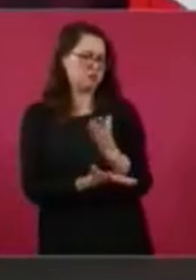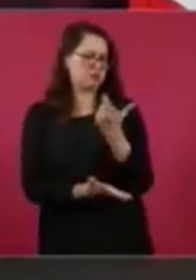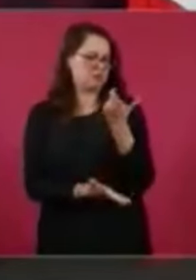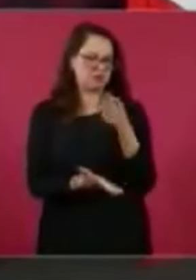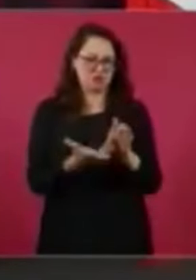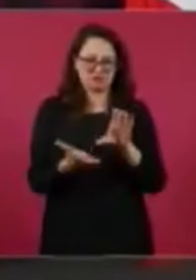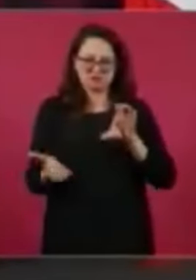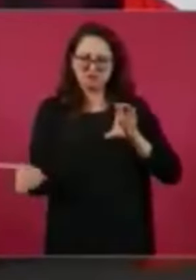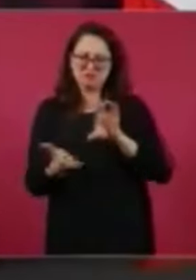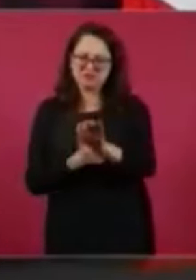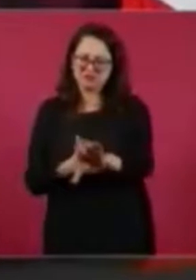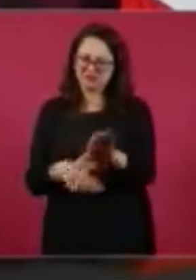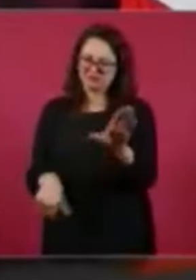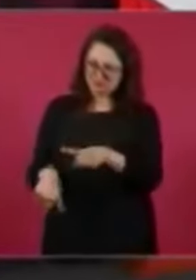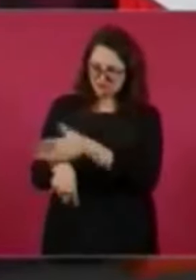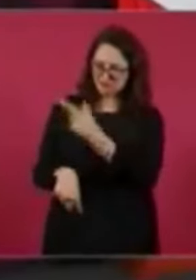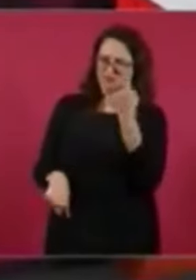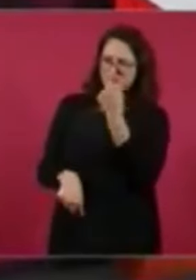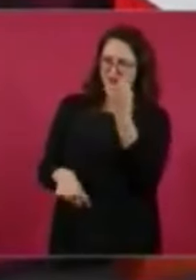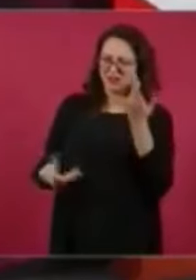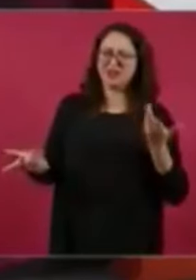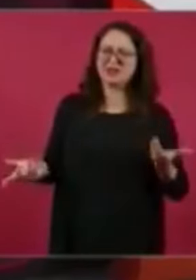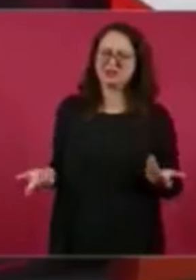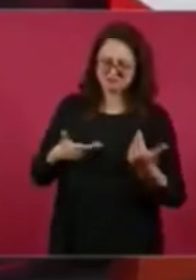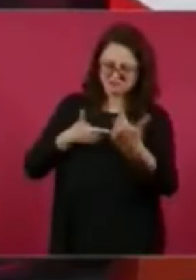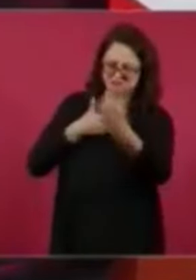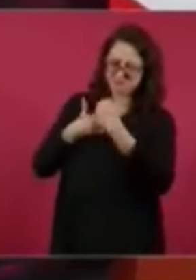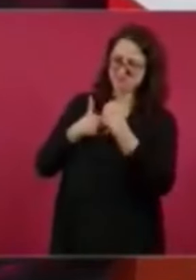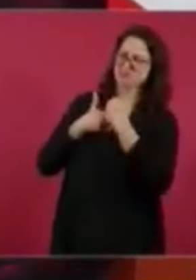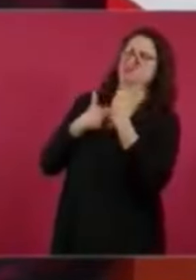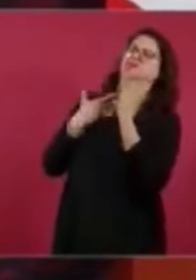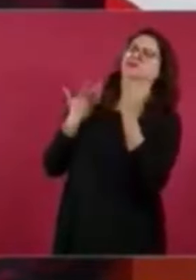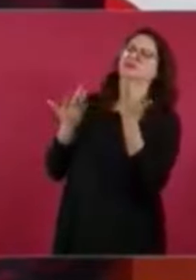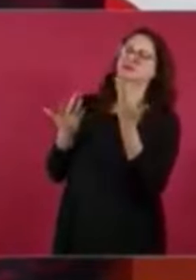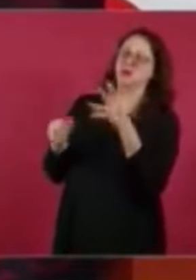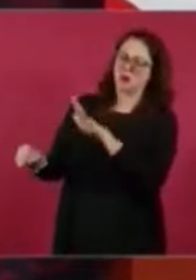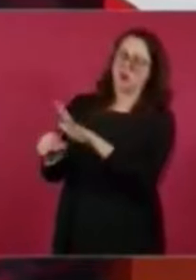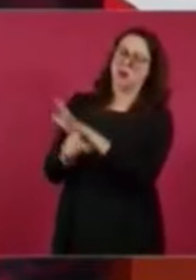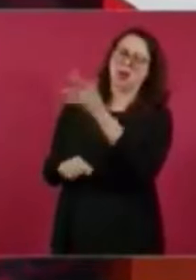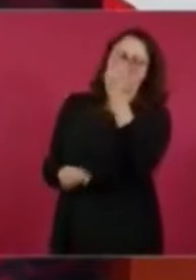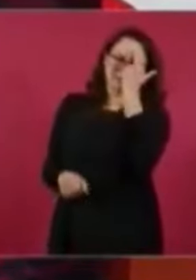a los mexicanos, ¿por qué ese injerencismo?